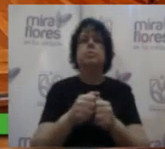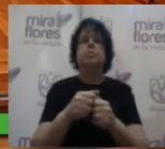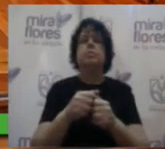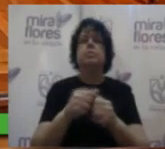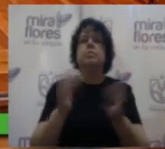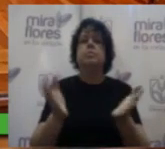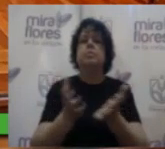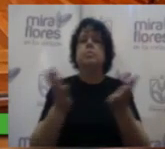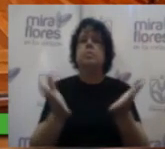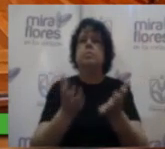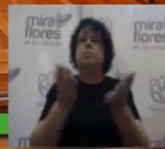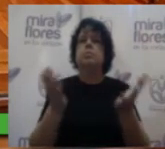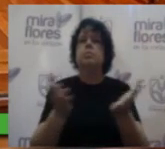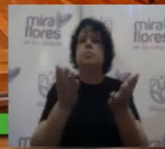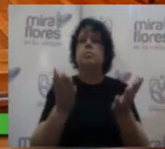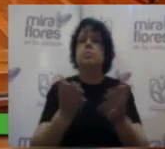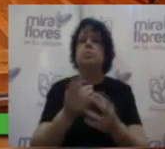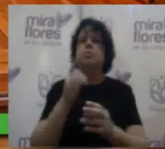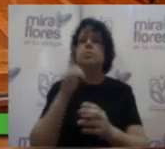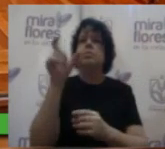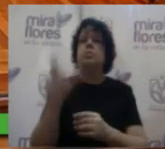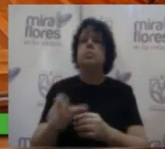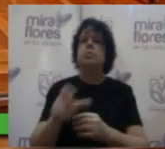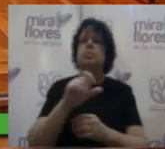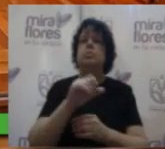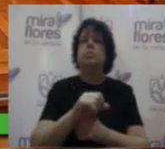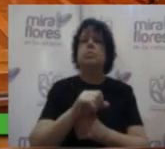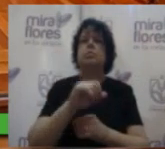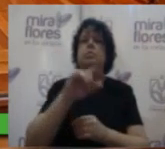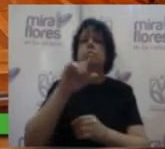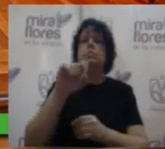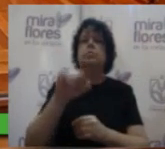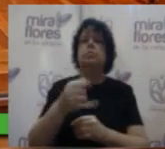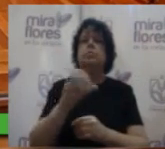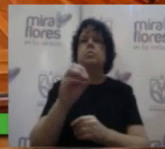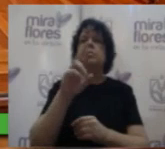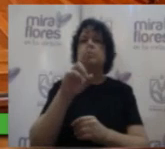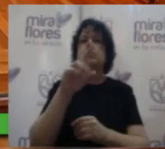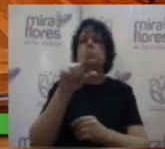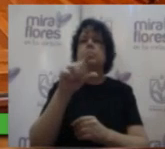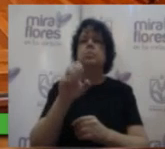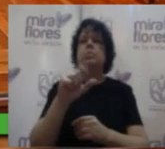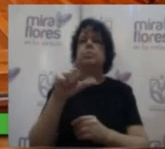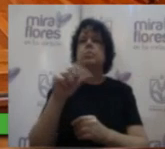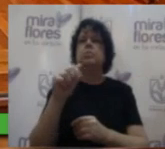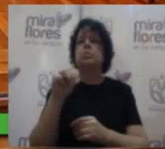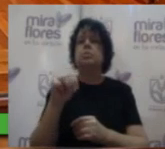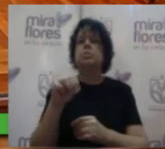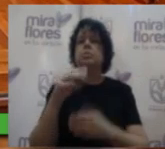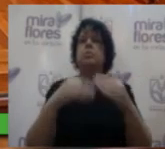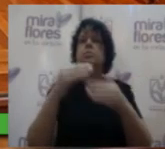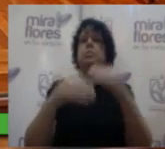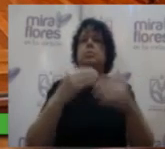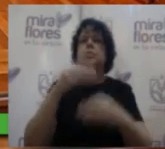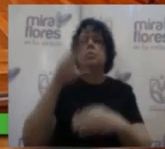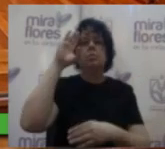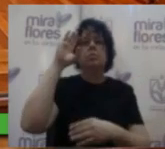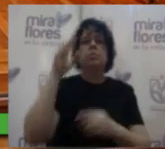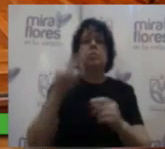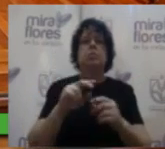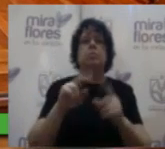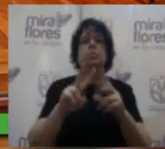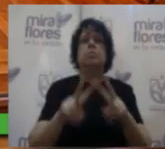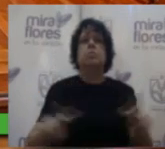al Civismo Nacional al señor Jorge Guerrero Lán en reconocimiento a su trayectoria militar profesional y promoción de los valores